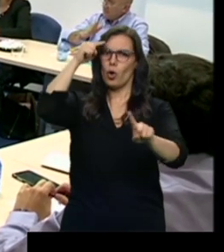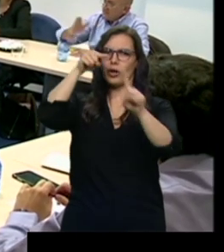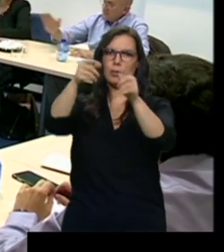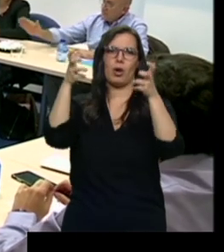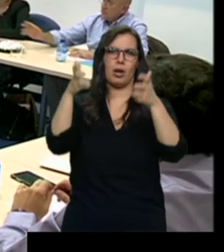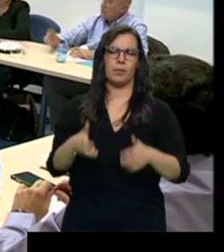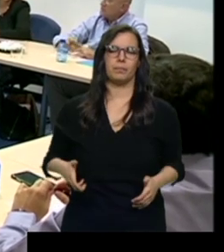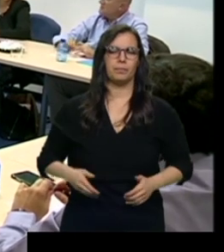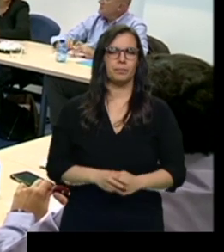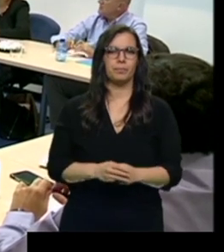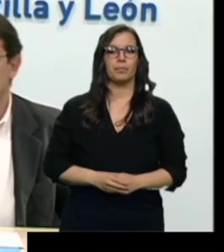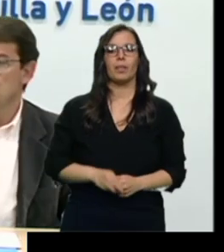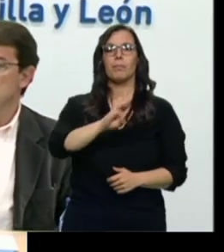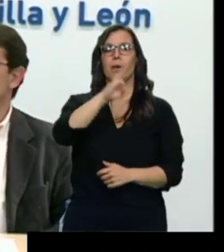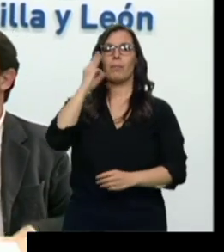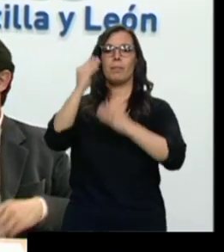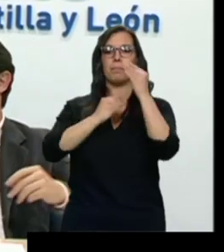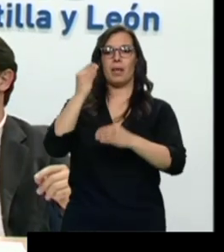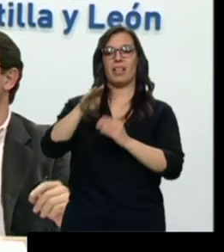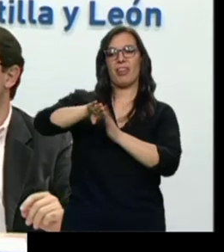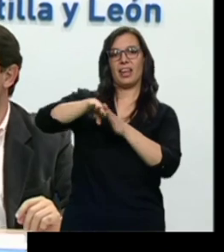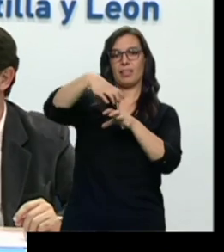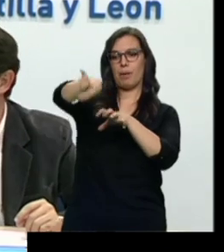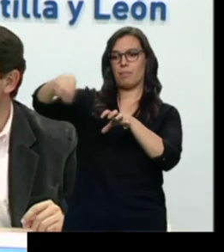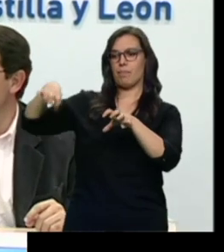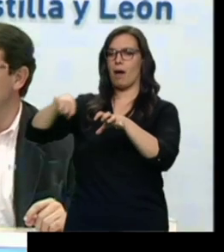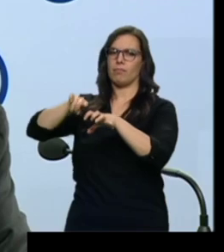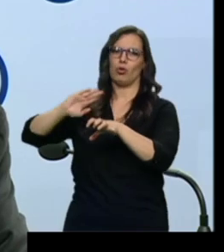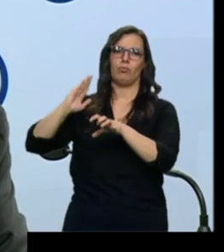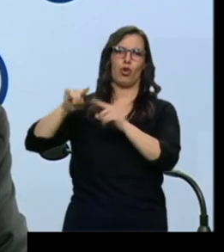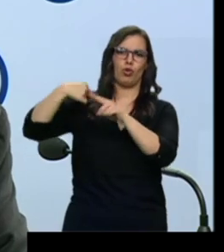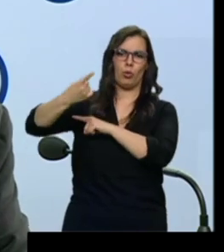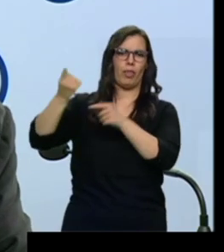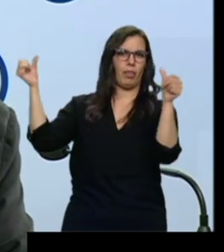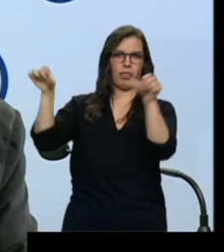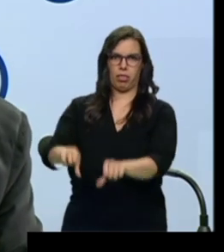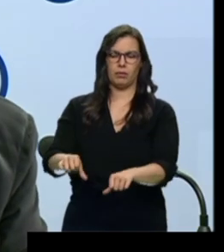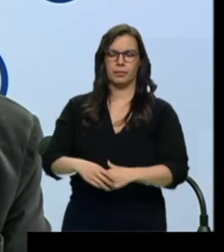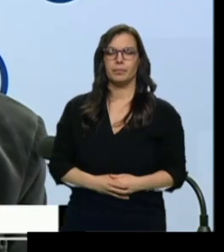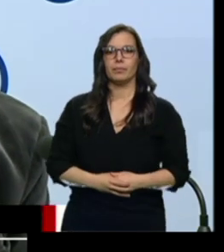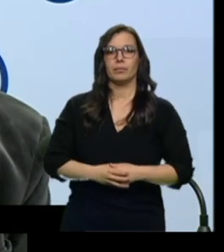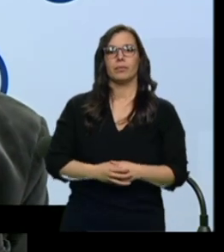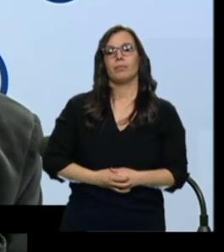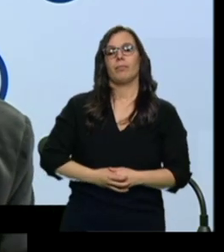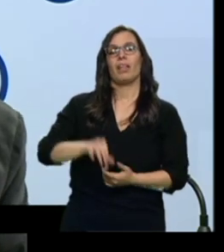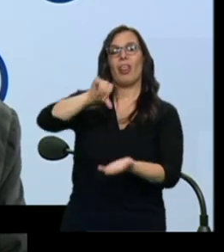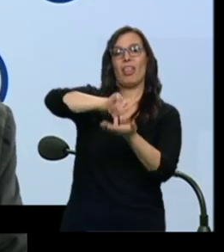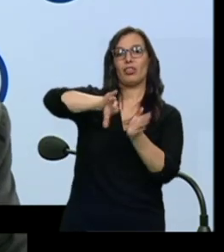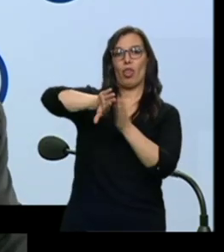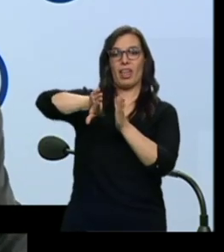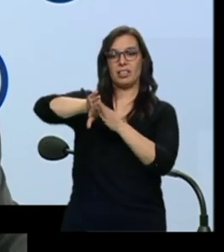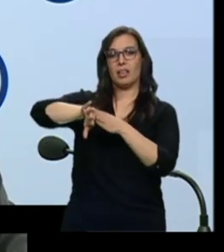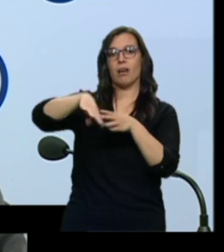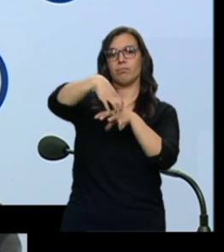El PP ve en la fragmentación de la derecha la principal causa de la debacle del domingo. La dispersión del voto del centro-derecha ha